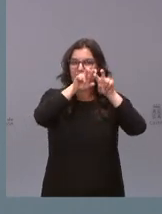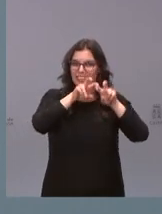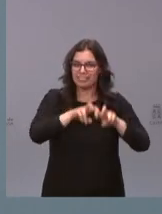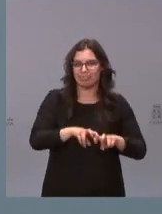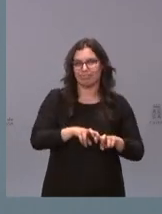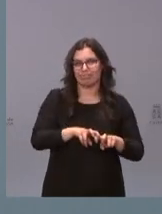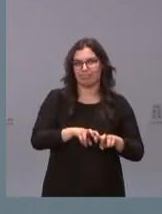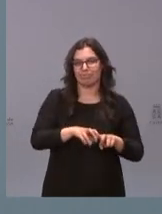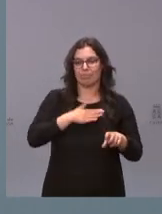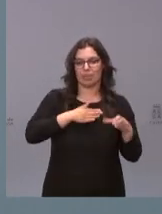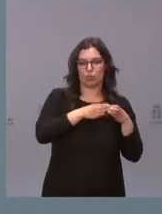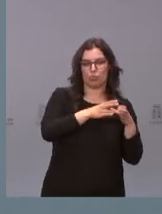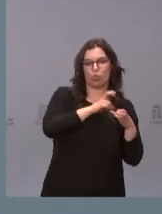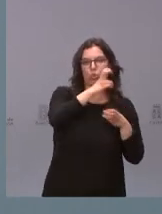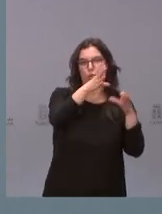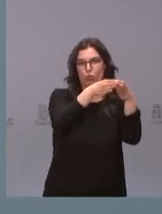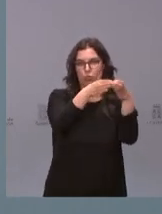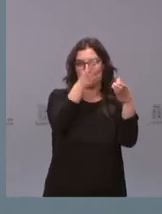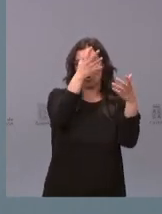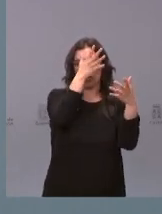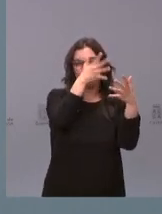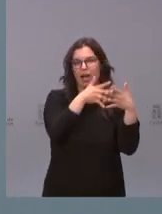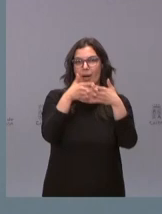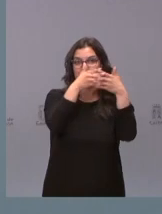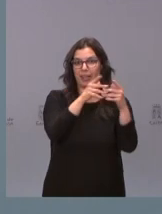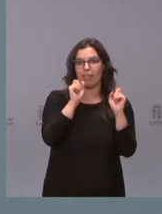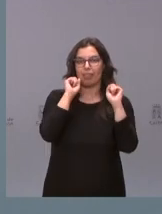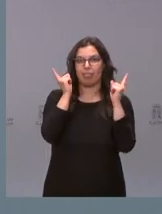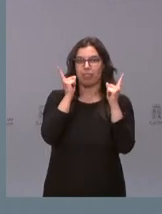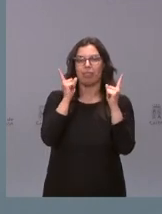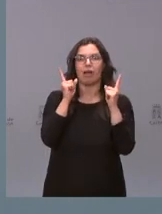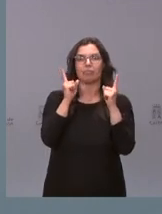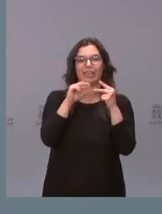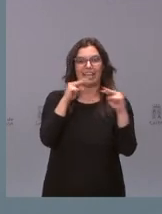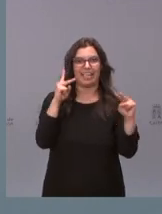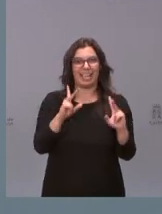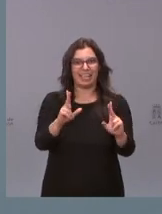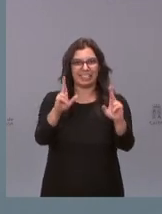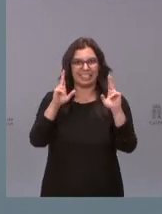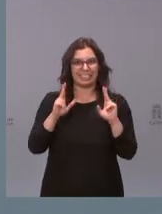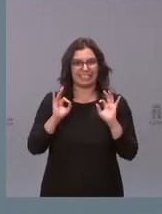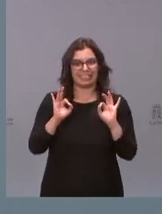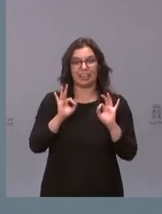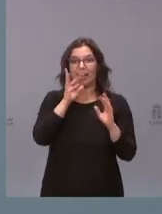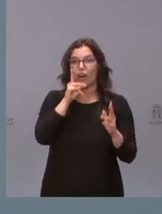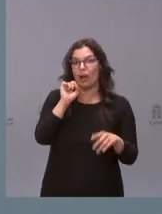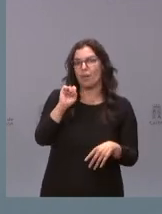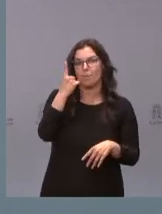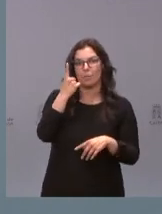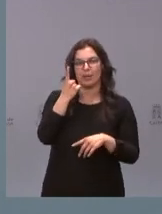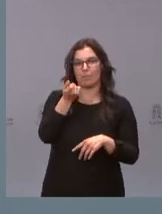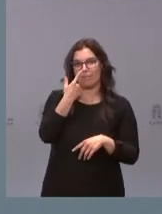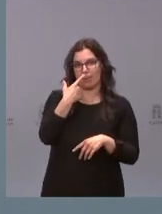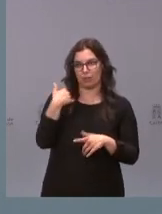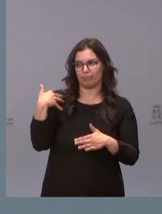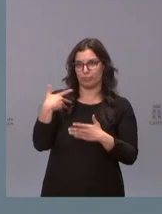grupo y otros dos grupos americanos descubrimos este oncogen 39 años y ahora sale el primer fármaco lo